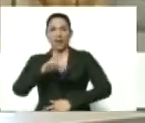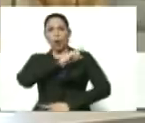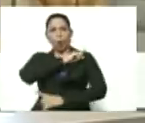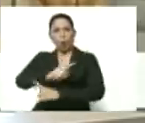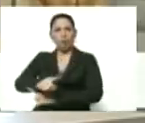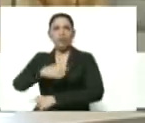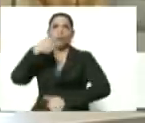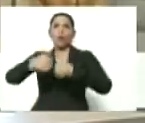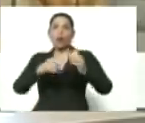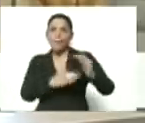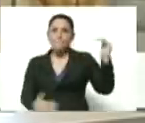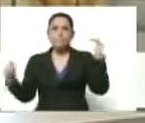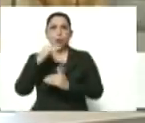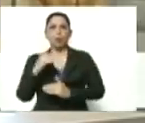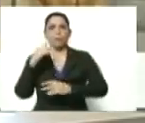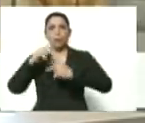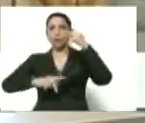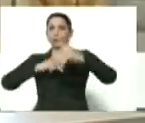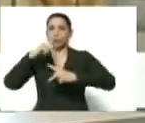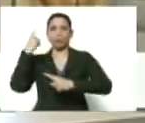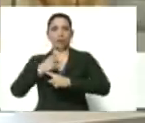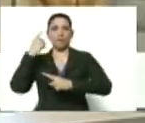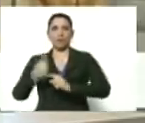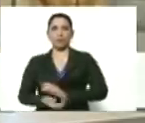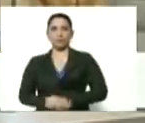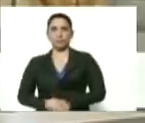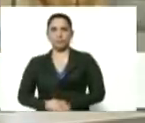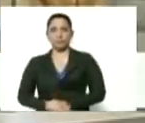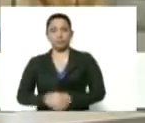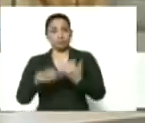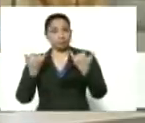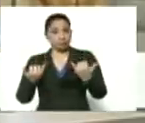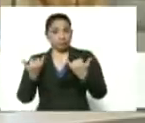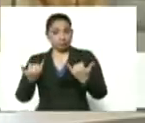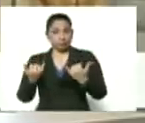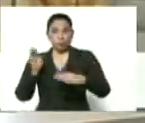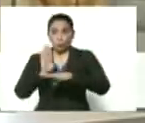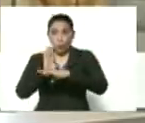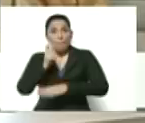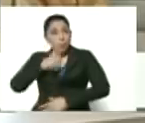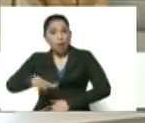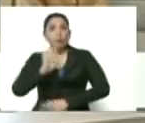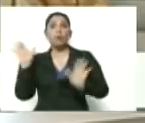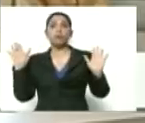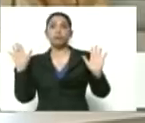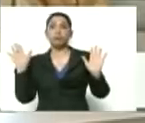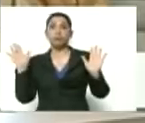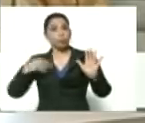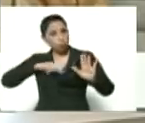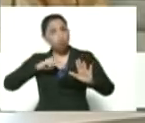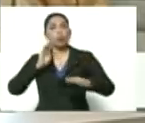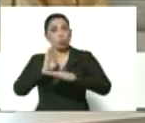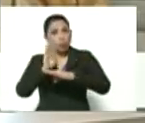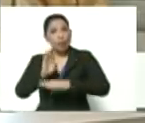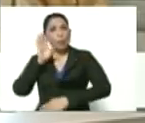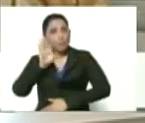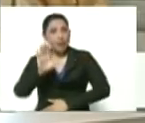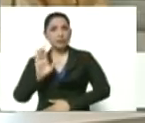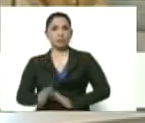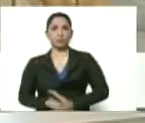incrementar la producción. Ahora, cuidamos al pueblo, cuidamos al país,